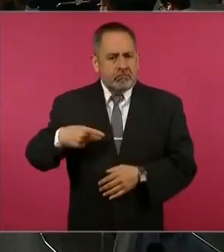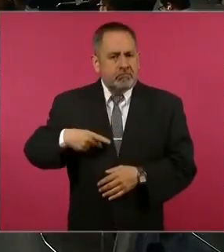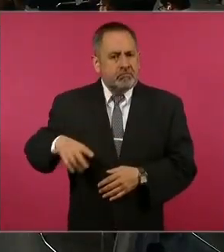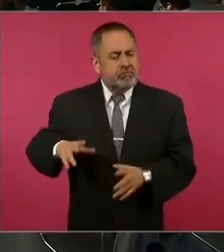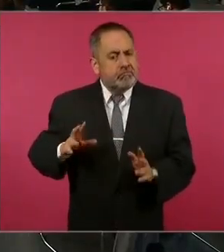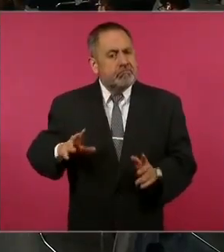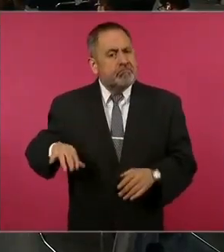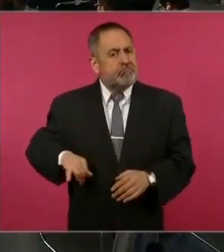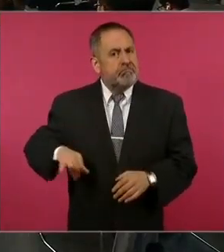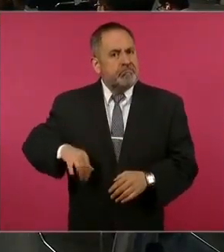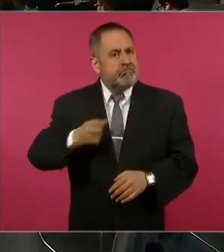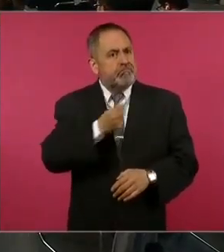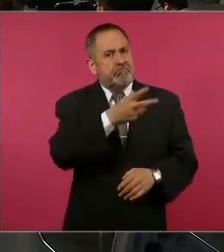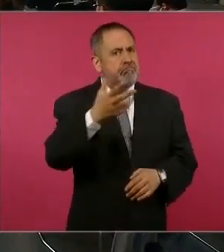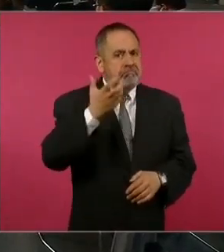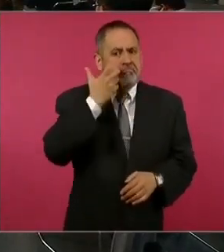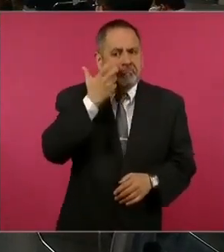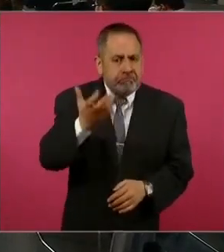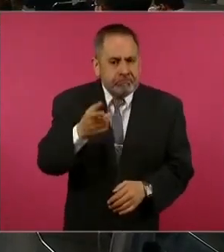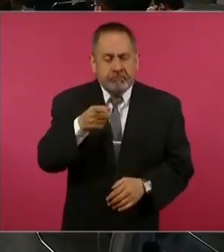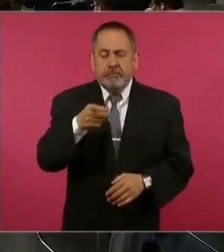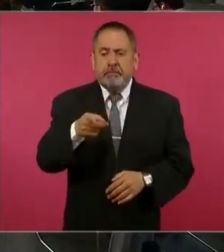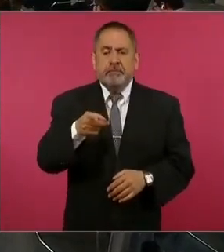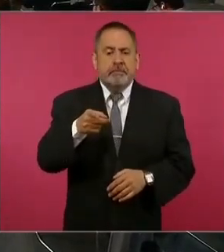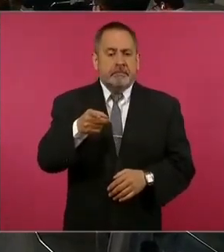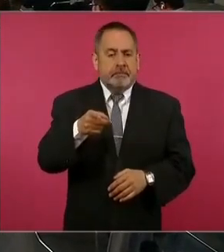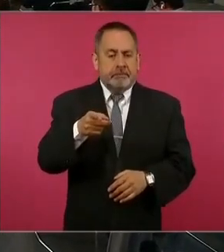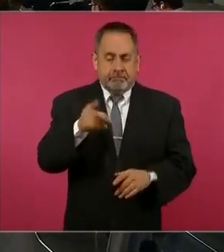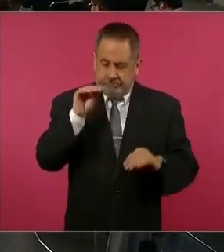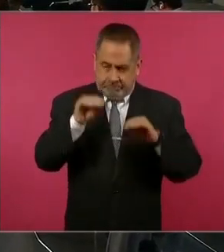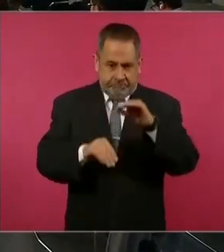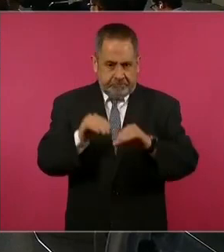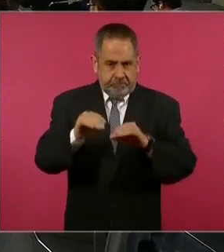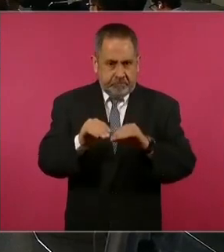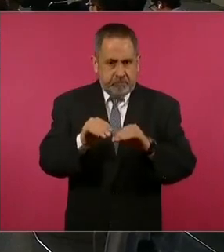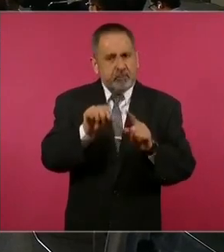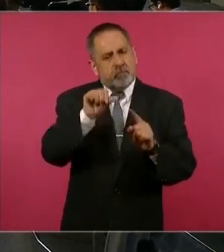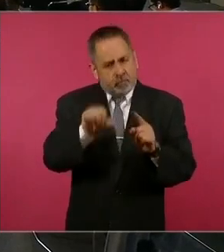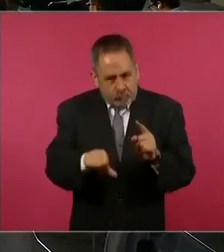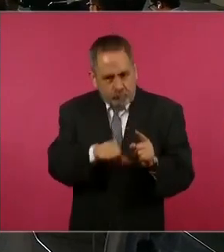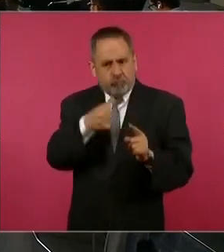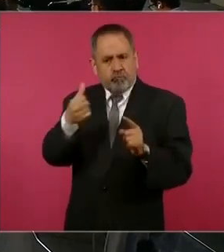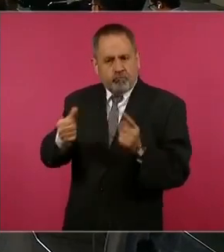se construya otra vía